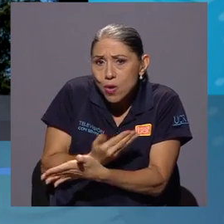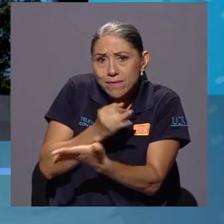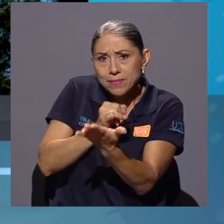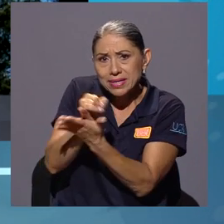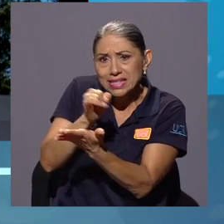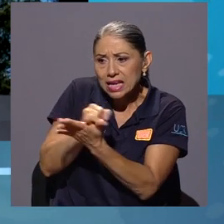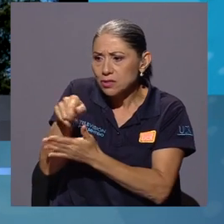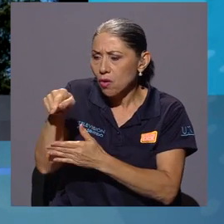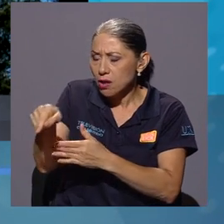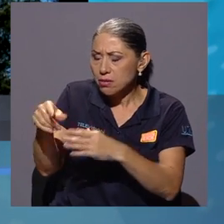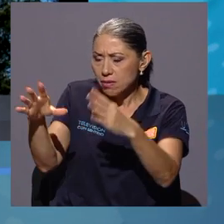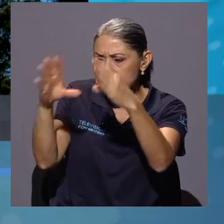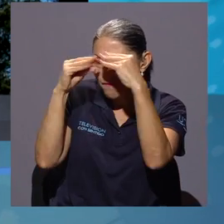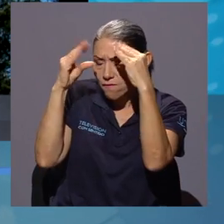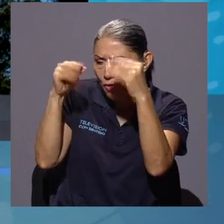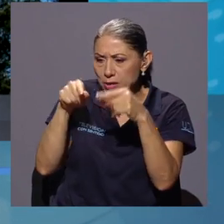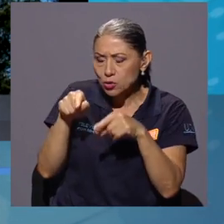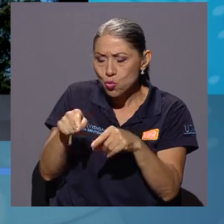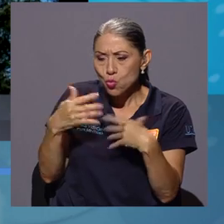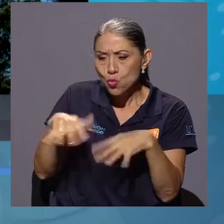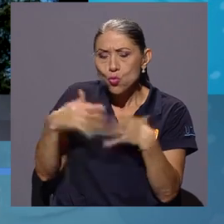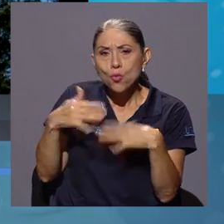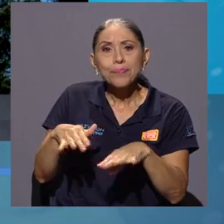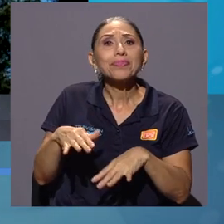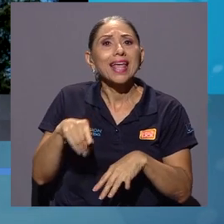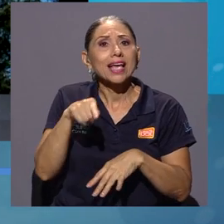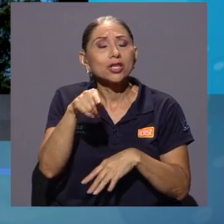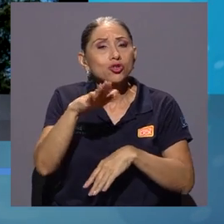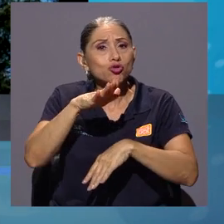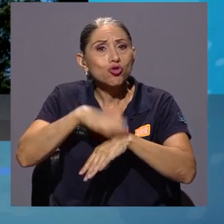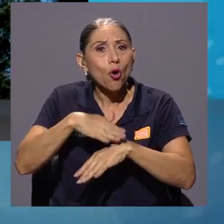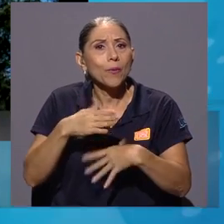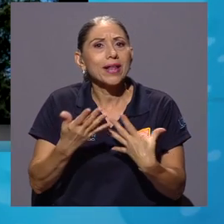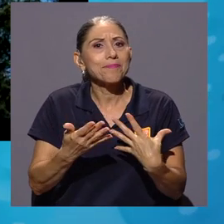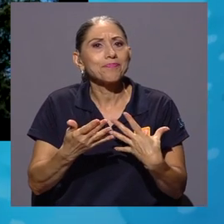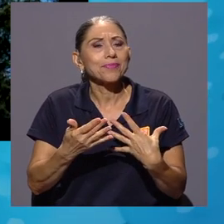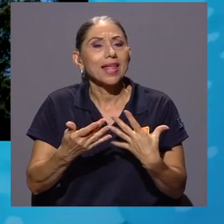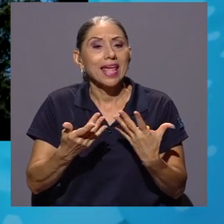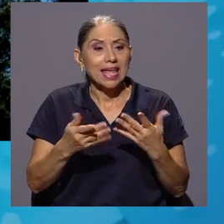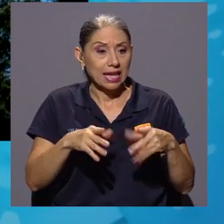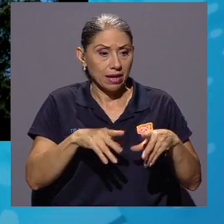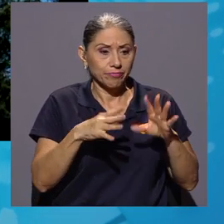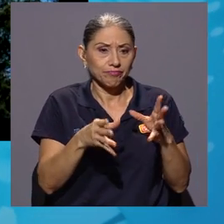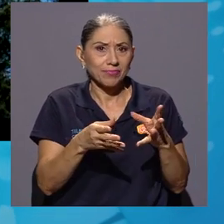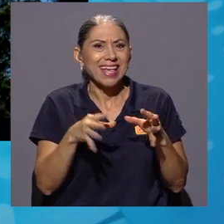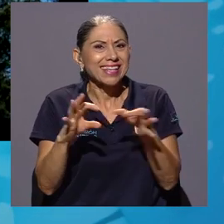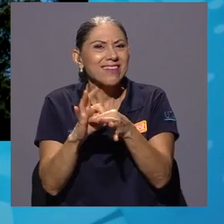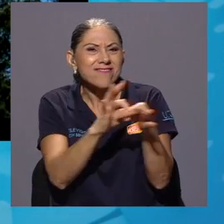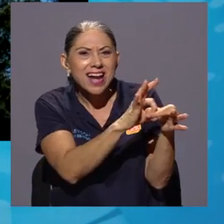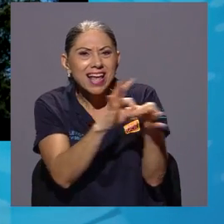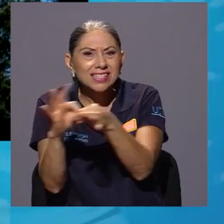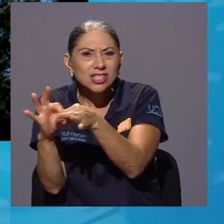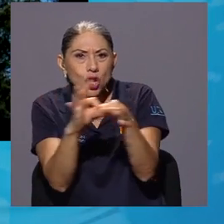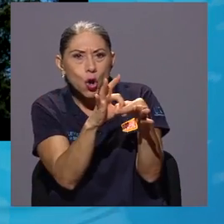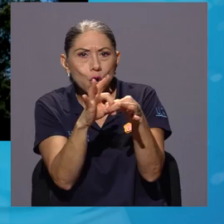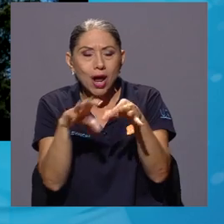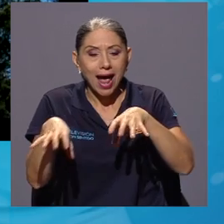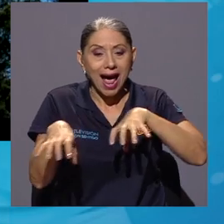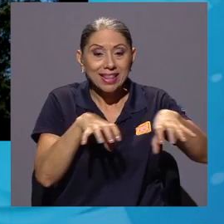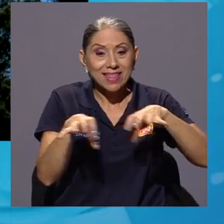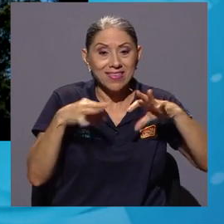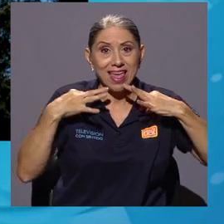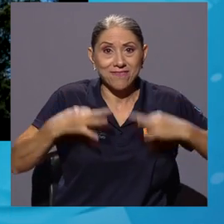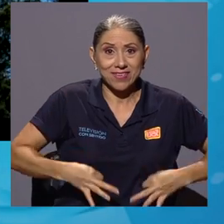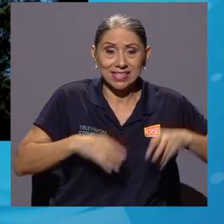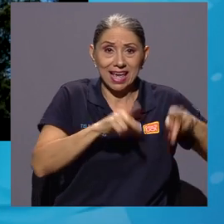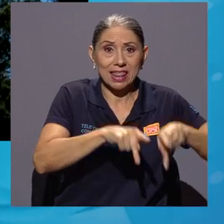frescos sobre esa incidencia de la actividad física de los seres humanos para poder enfrentar de